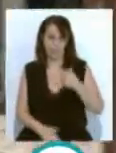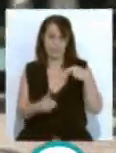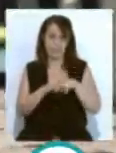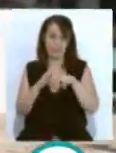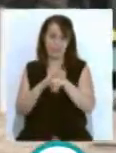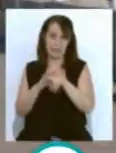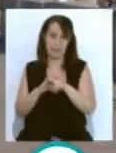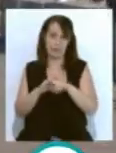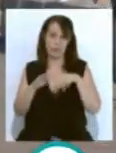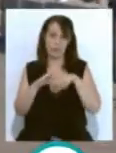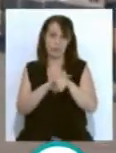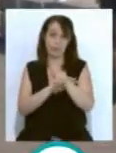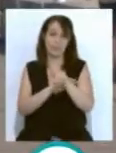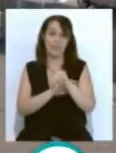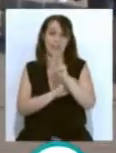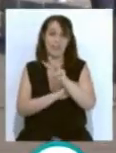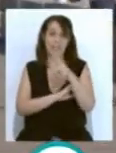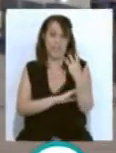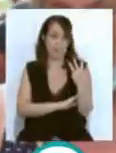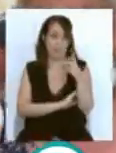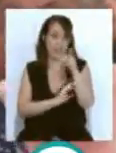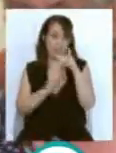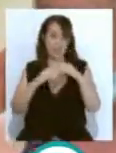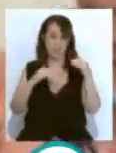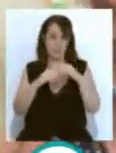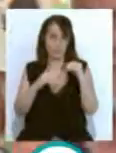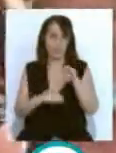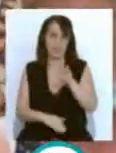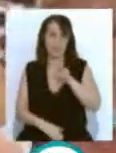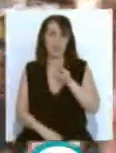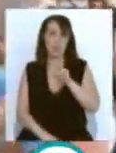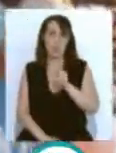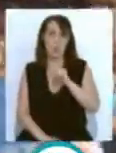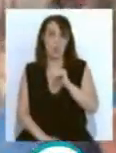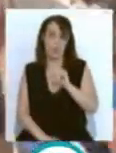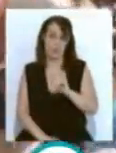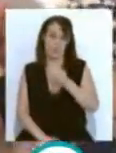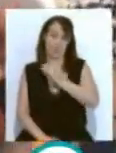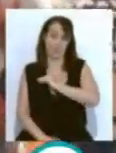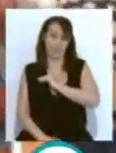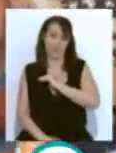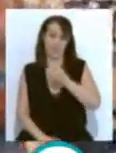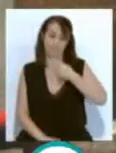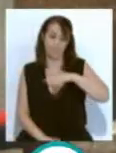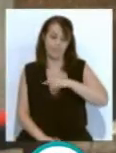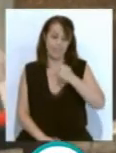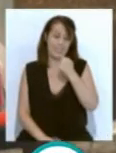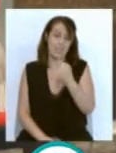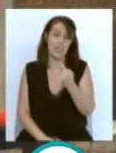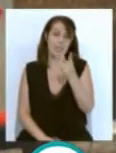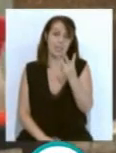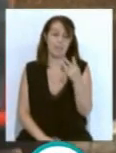aumentan en 33 pacientes, seis en UCIs. De nuevo desgraciadamente hay que lamentar tres nuevos